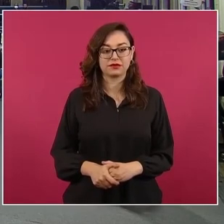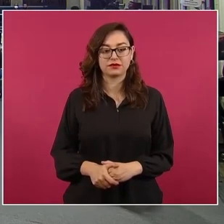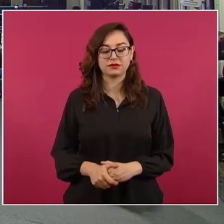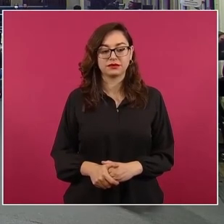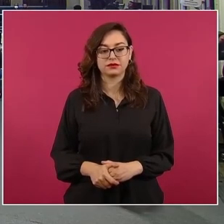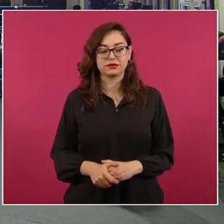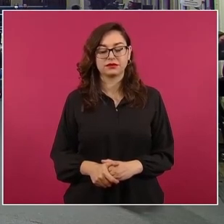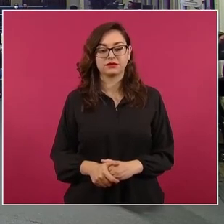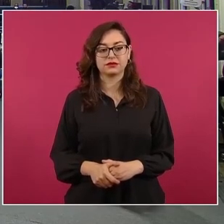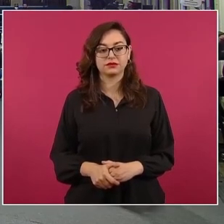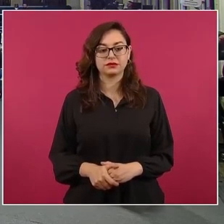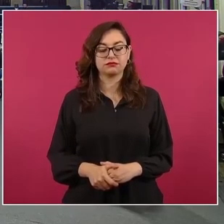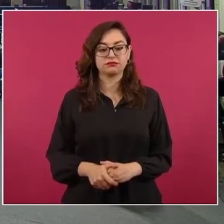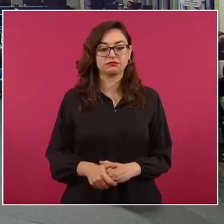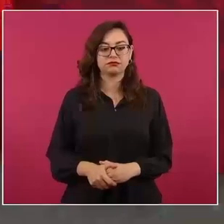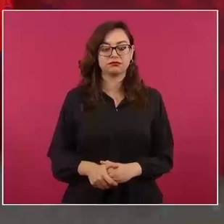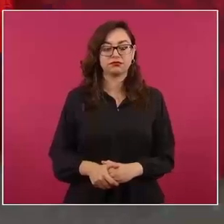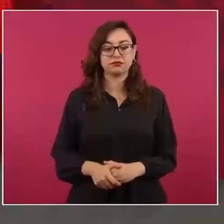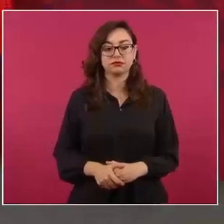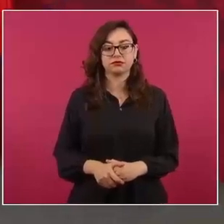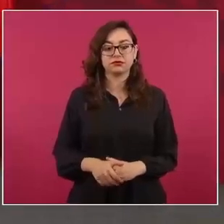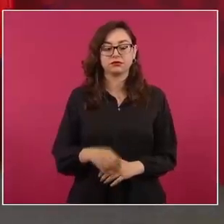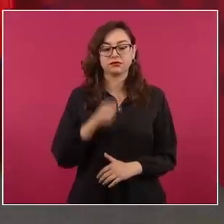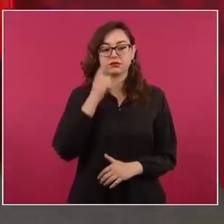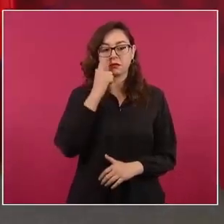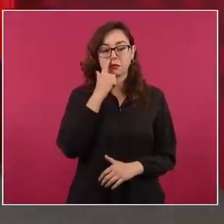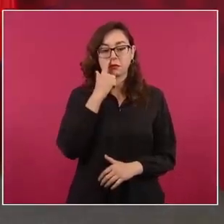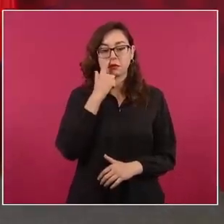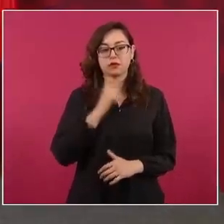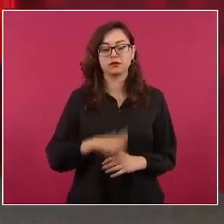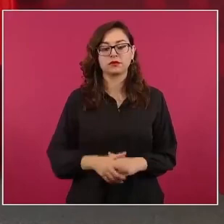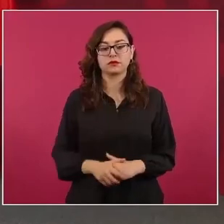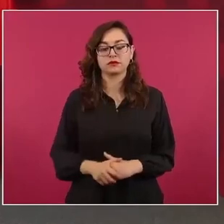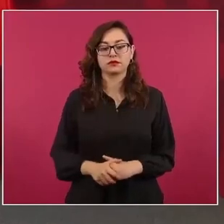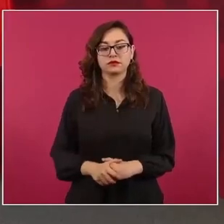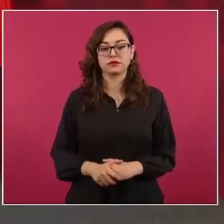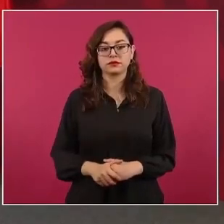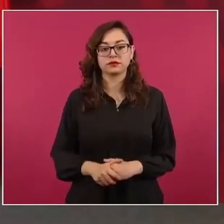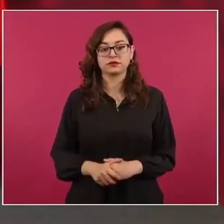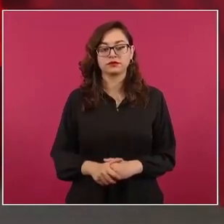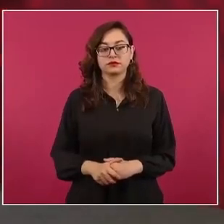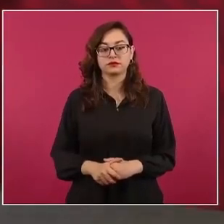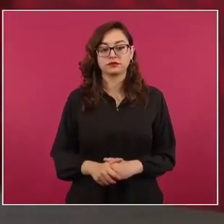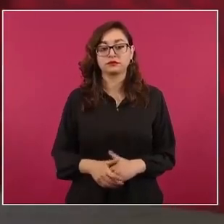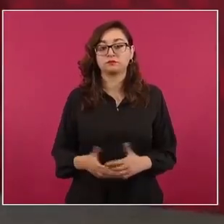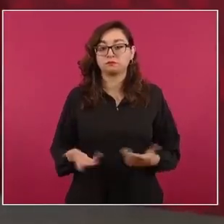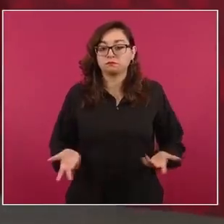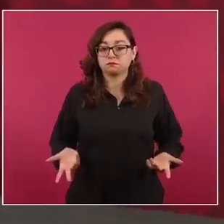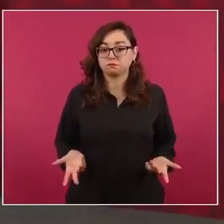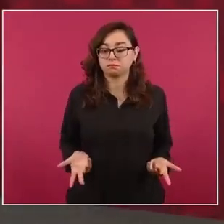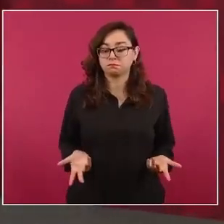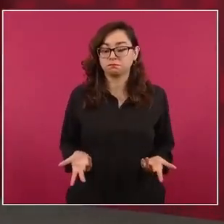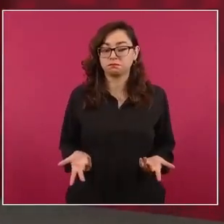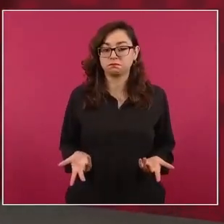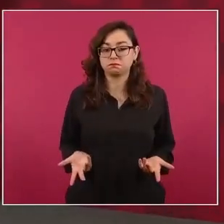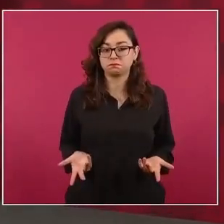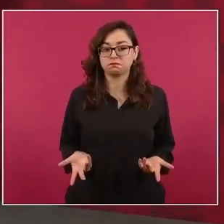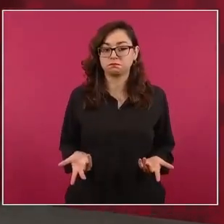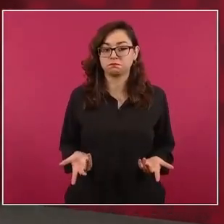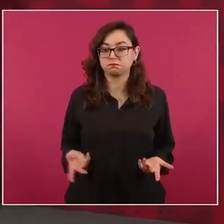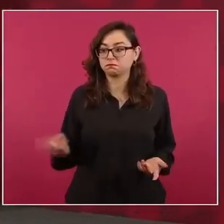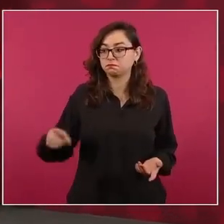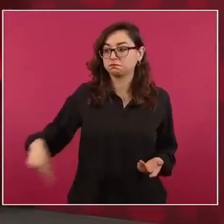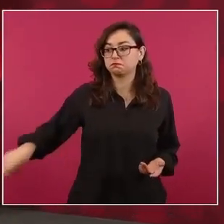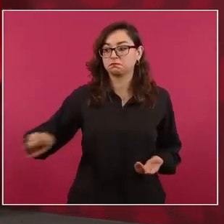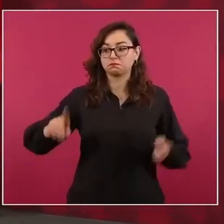Y hay por convicción al interior